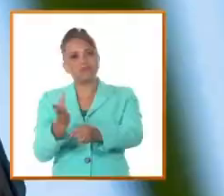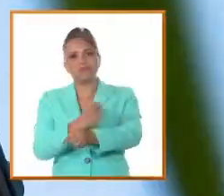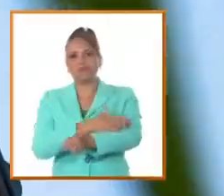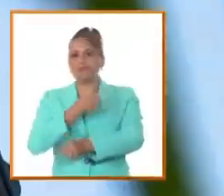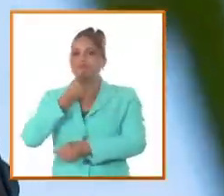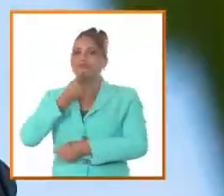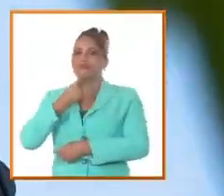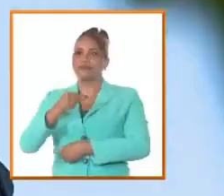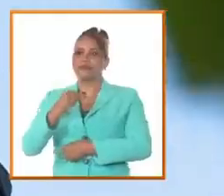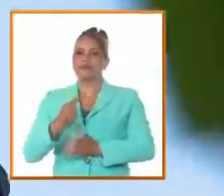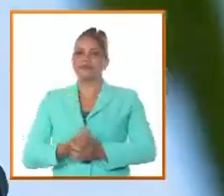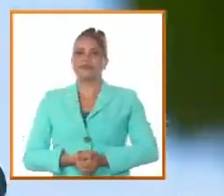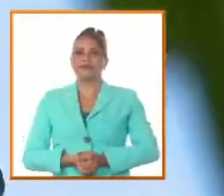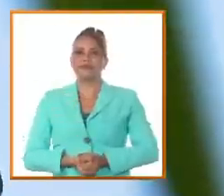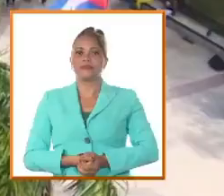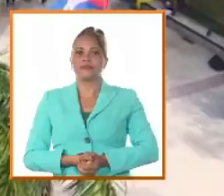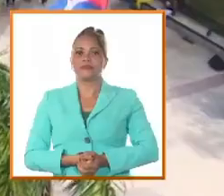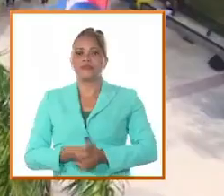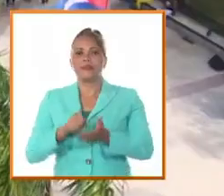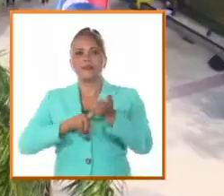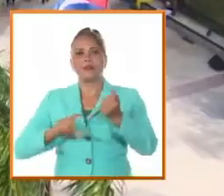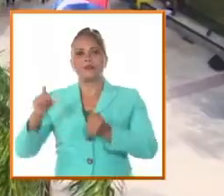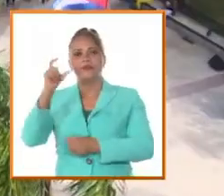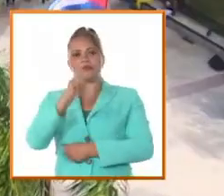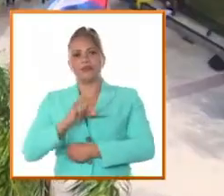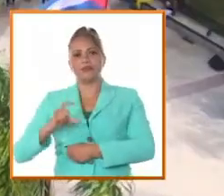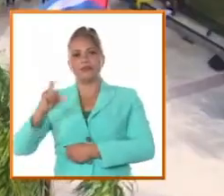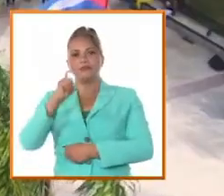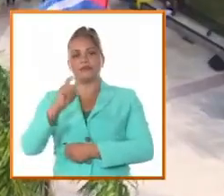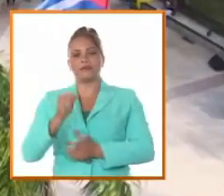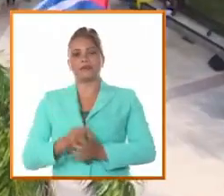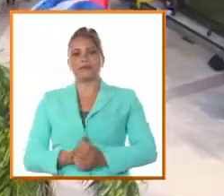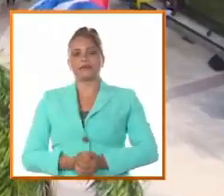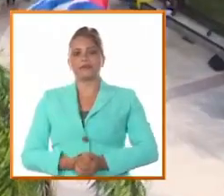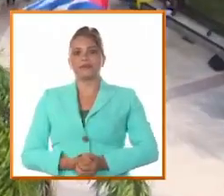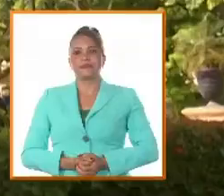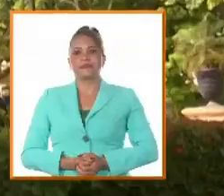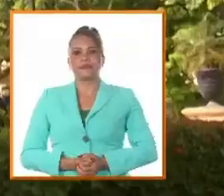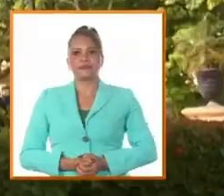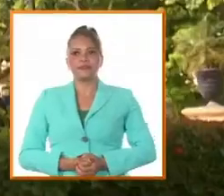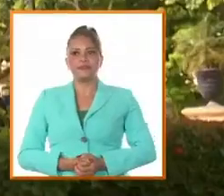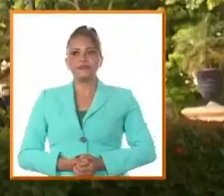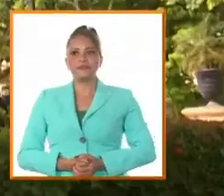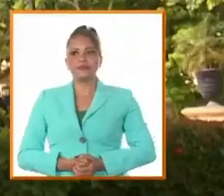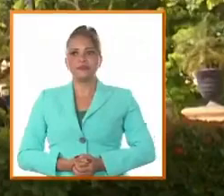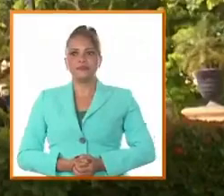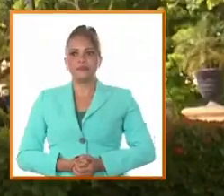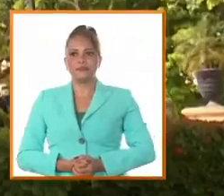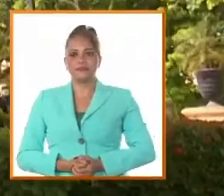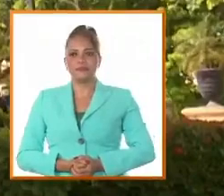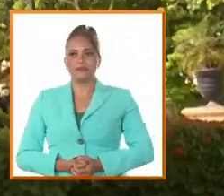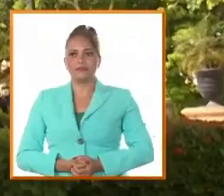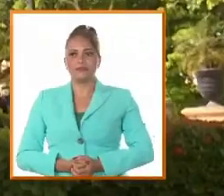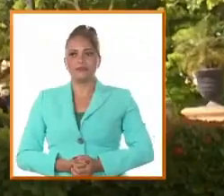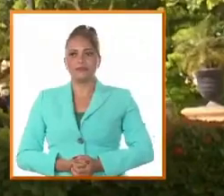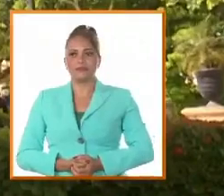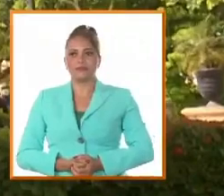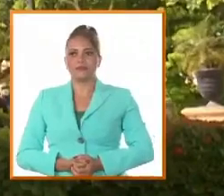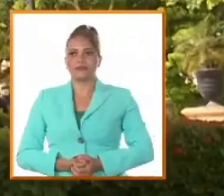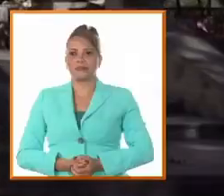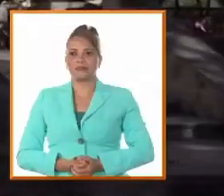de Agramontinos. En Camagüey, Alex López Almaguer, Sistema Informativo de la Televisión Cubana.